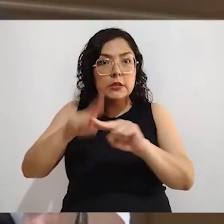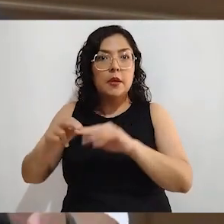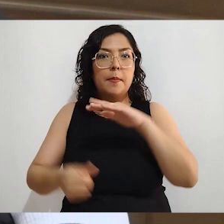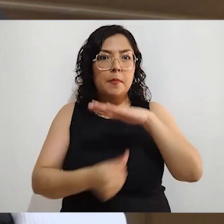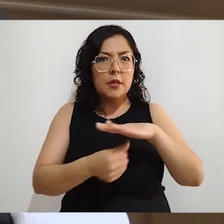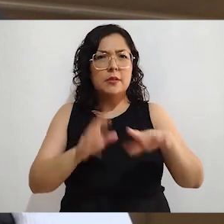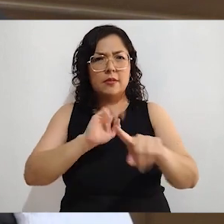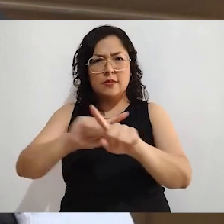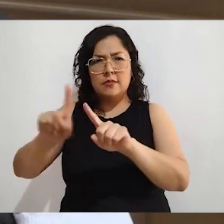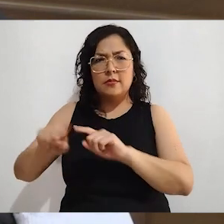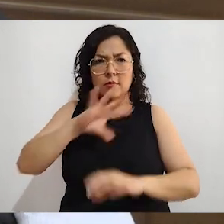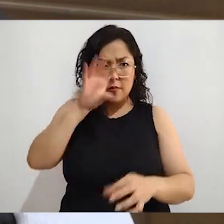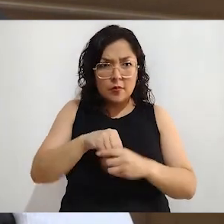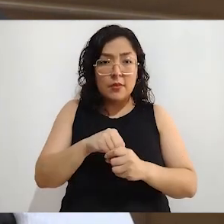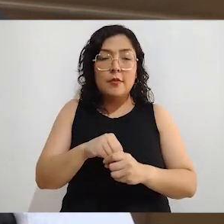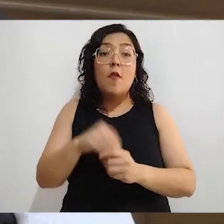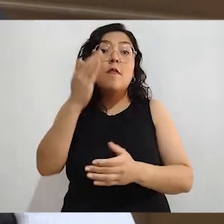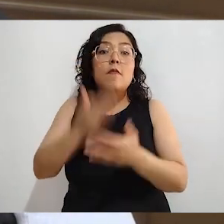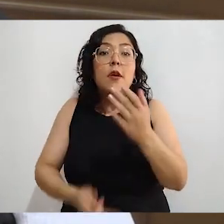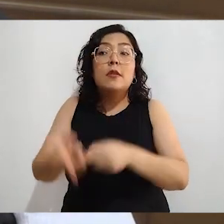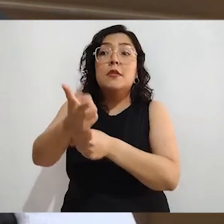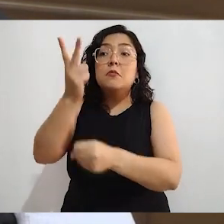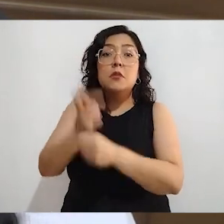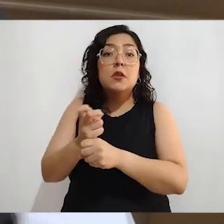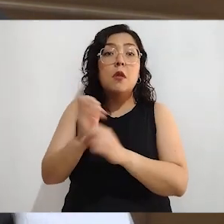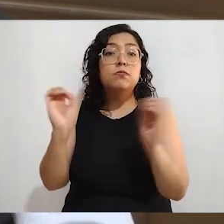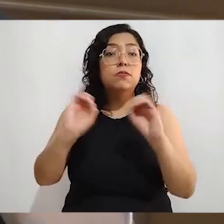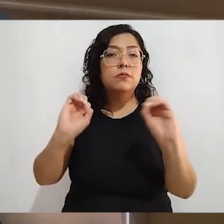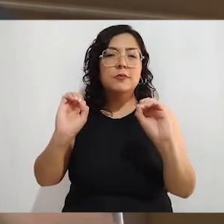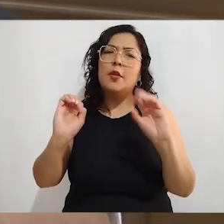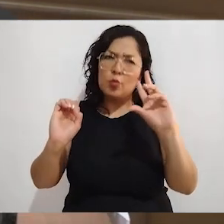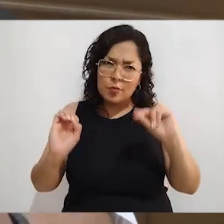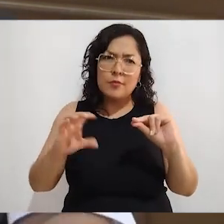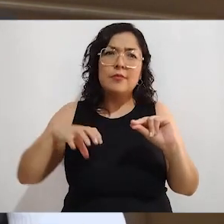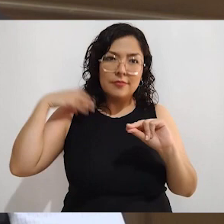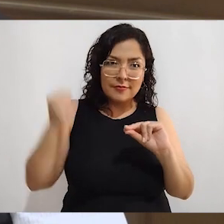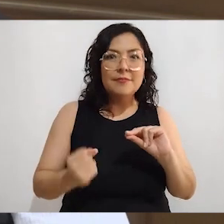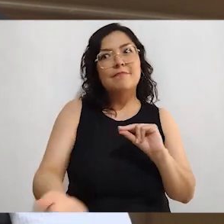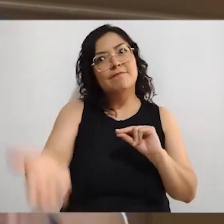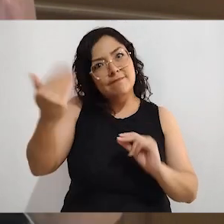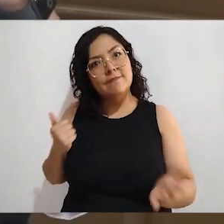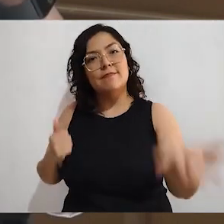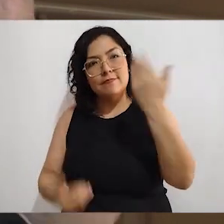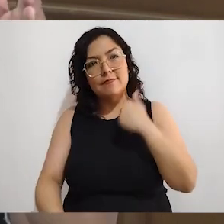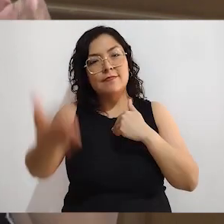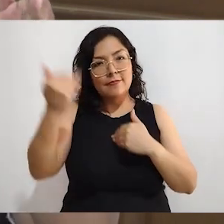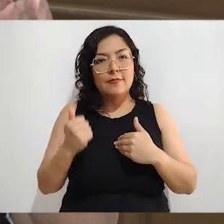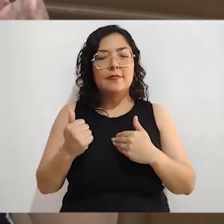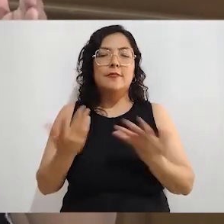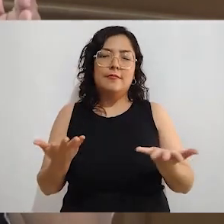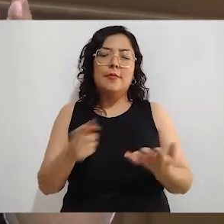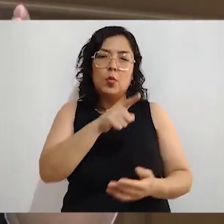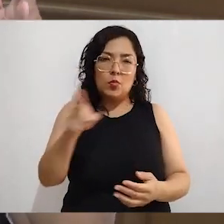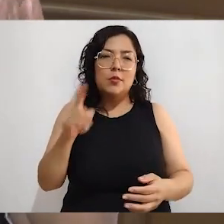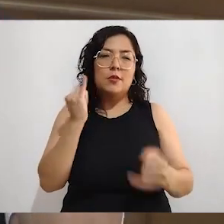Entonces, 2 de junio los esperamos y las casillas, ya lo decía Juan Carlos, de 8 de la mañana